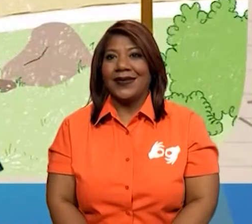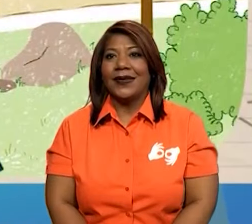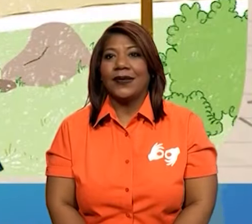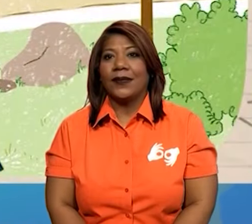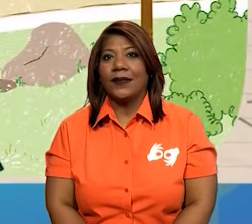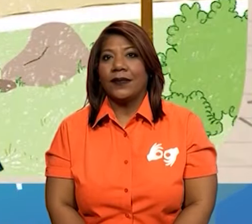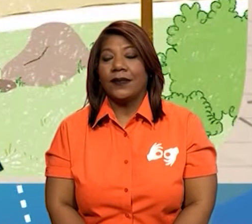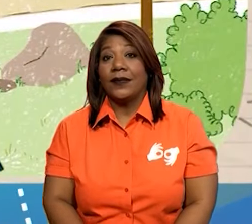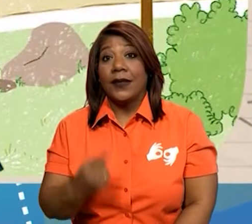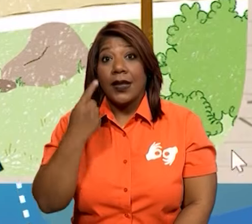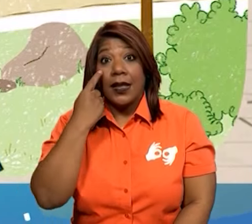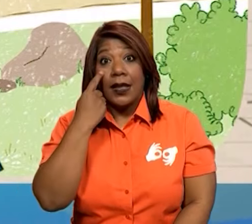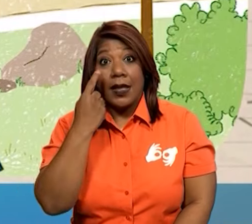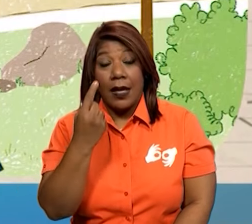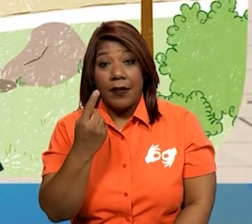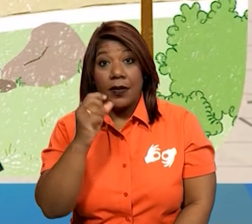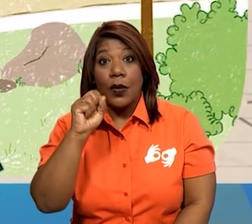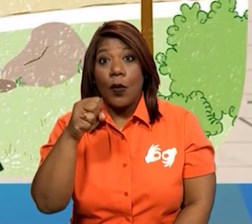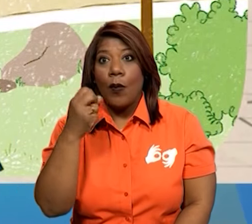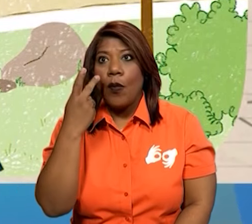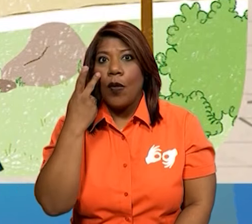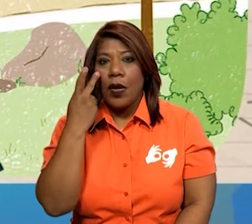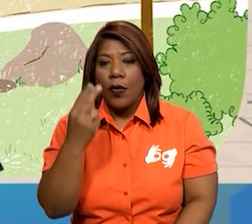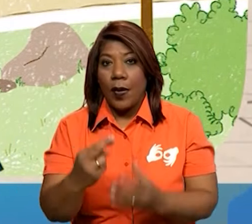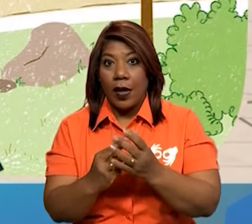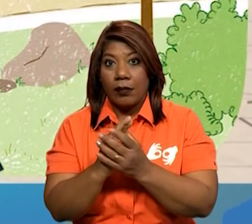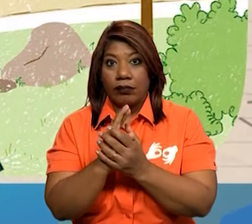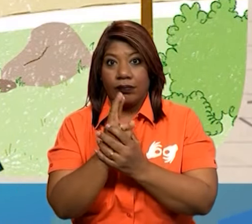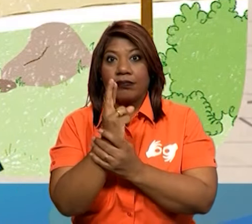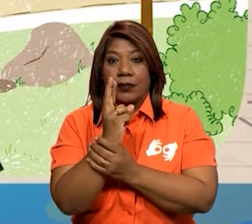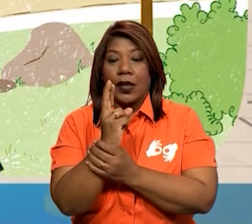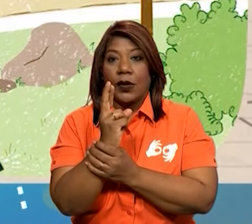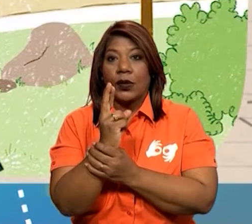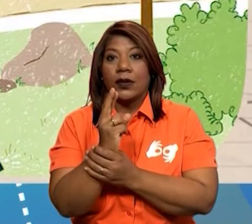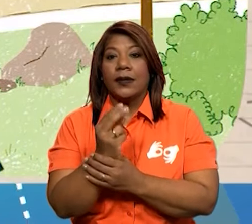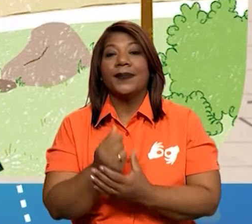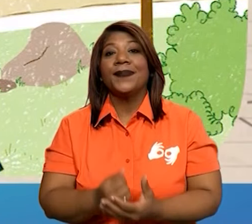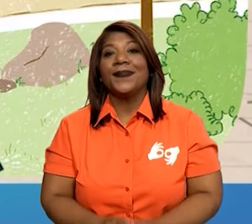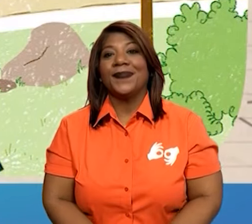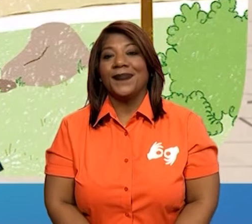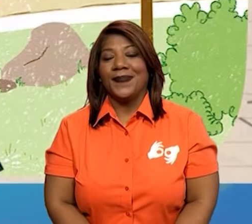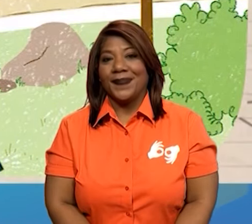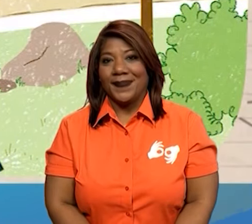La visión que me permite ver la rosa. ¡Ah!